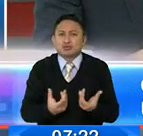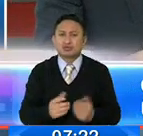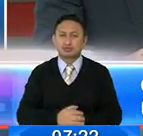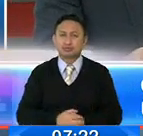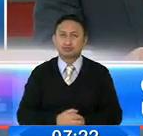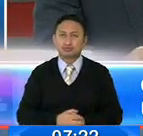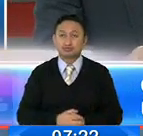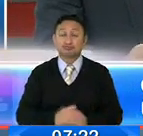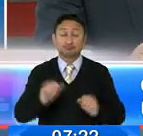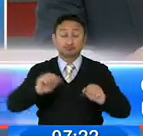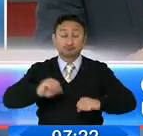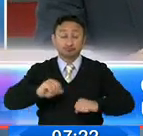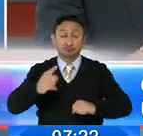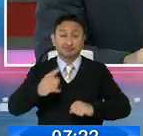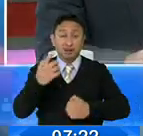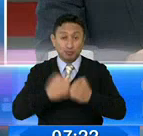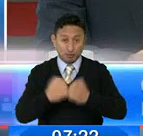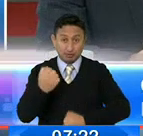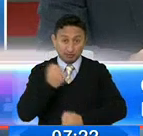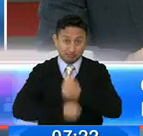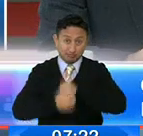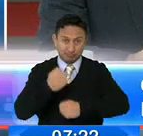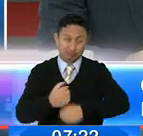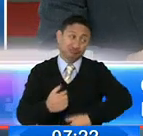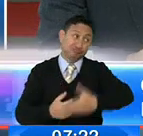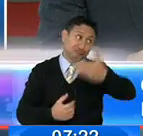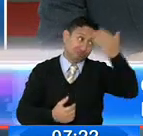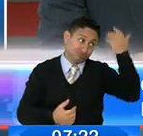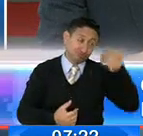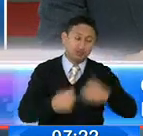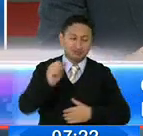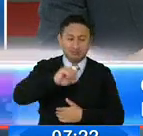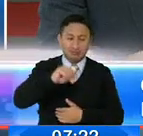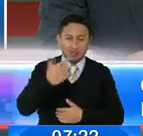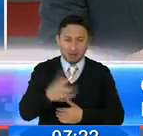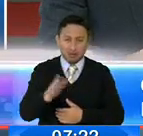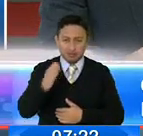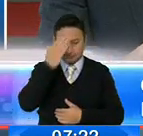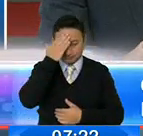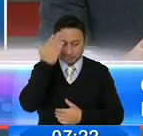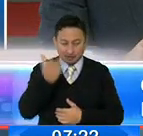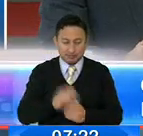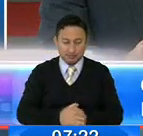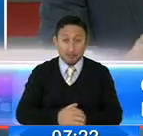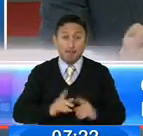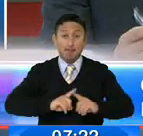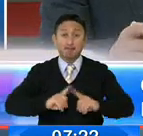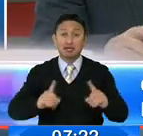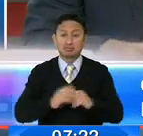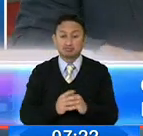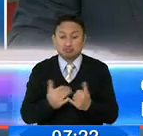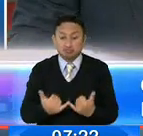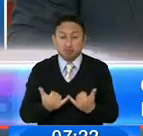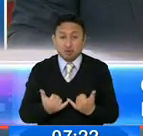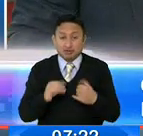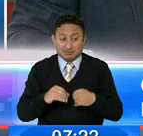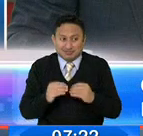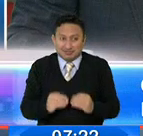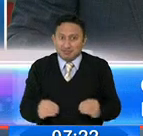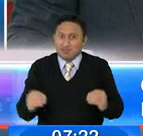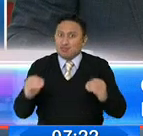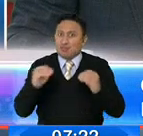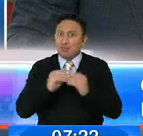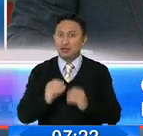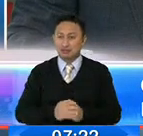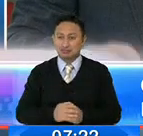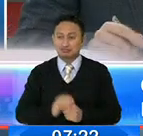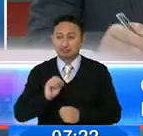ojo que esta problemática ya viene mucho antes de que ocurra la pandemia. Sin embargo, ahora ha crecido a